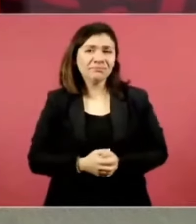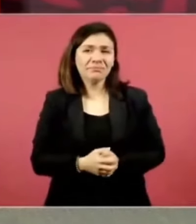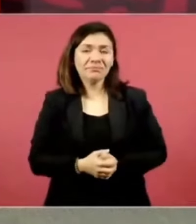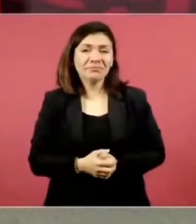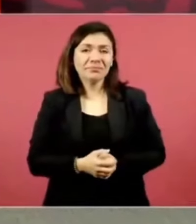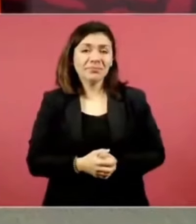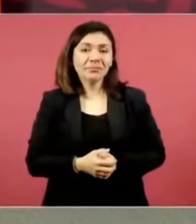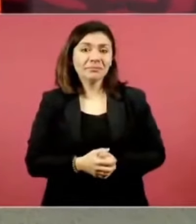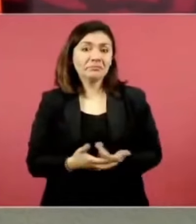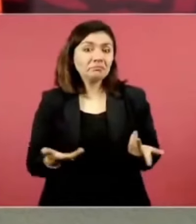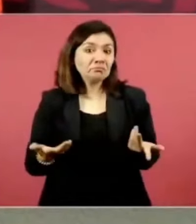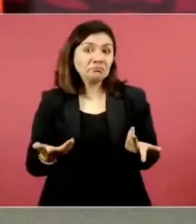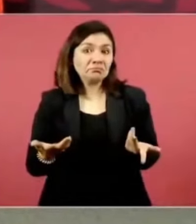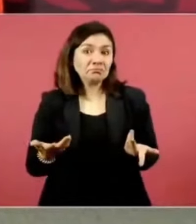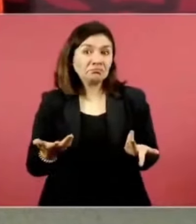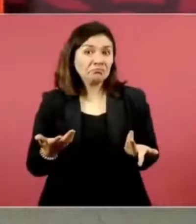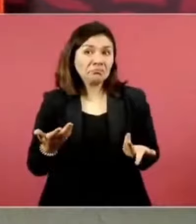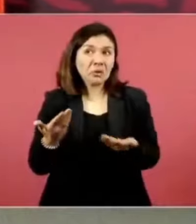llevan como